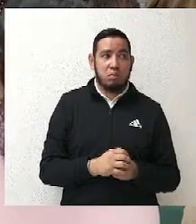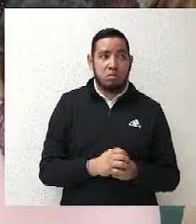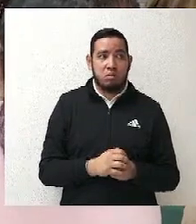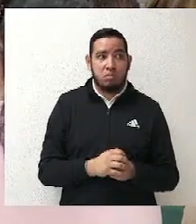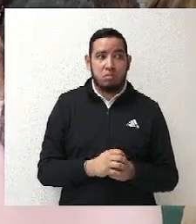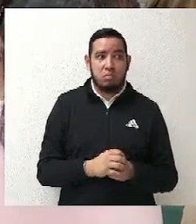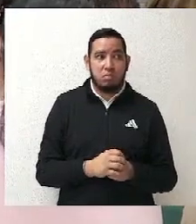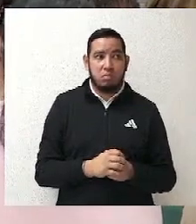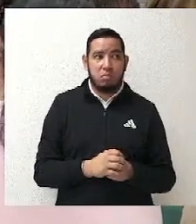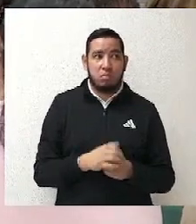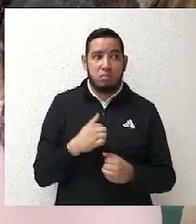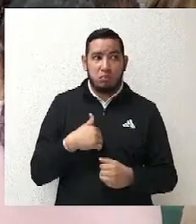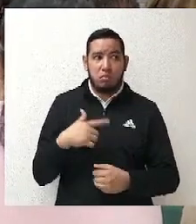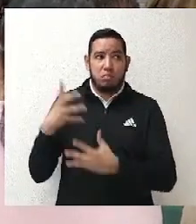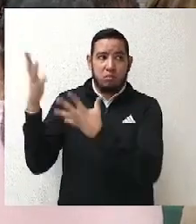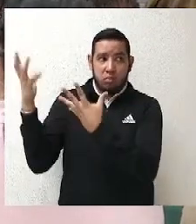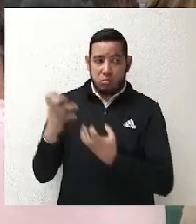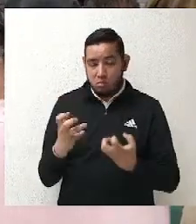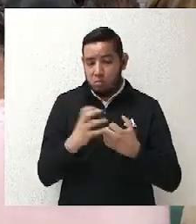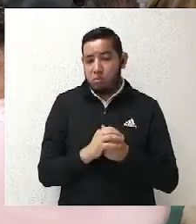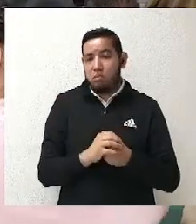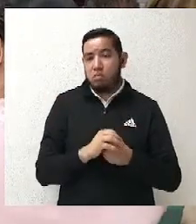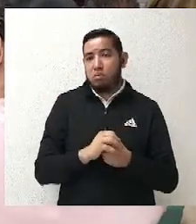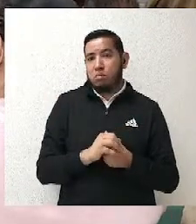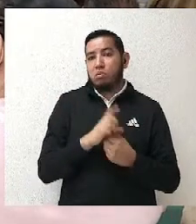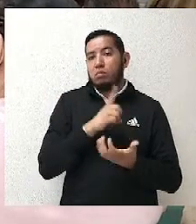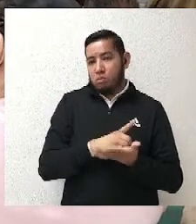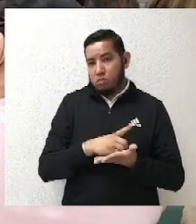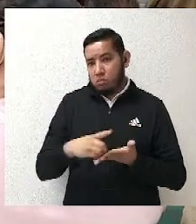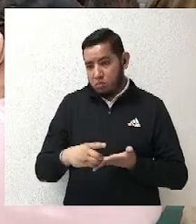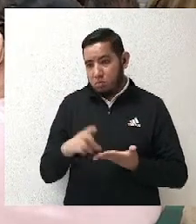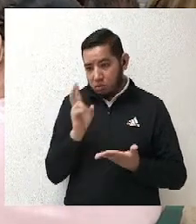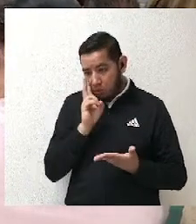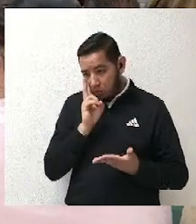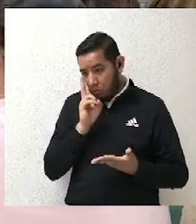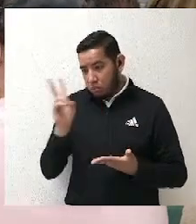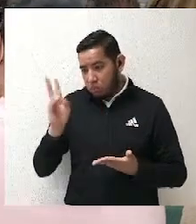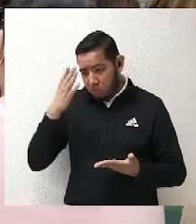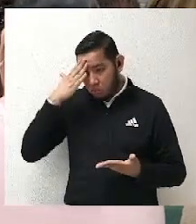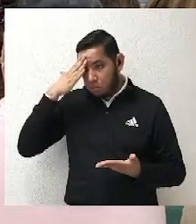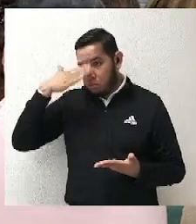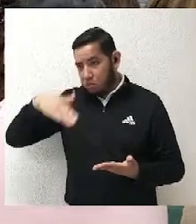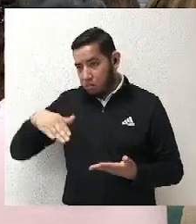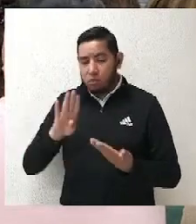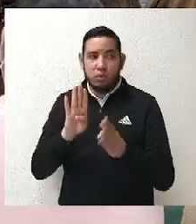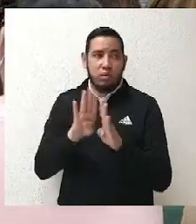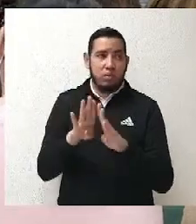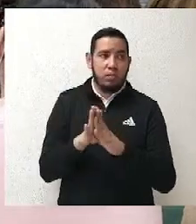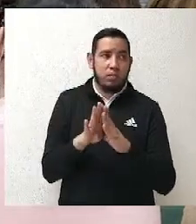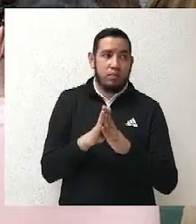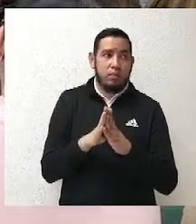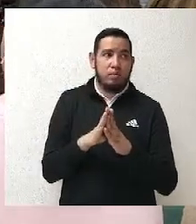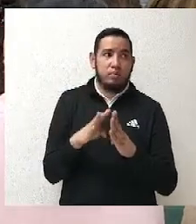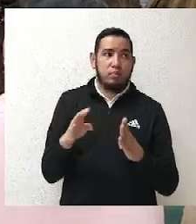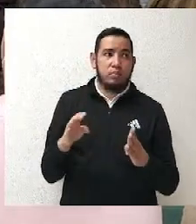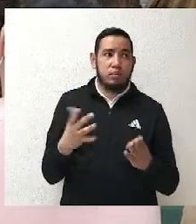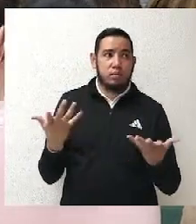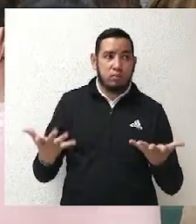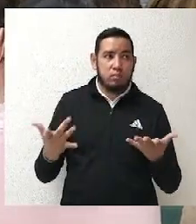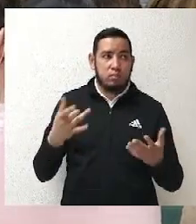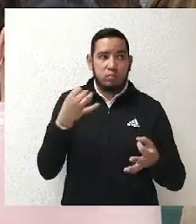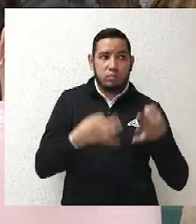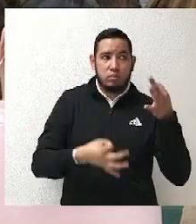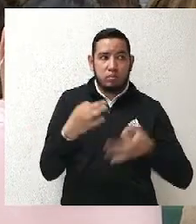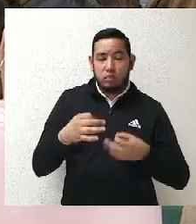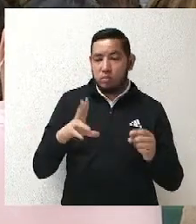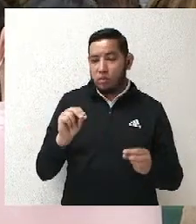y otra es que tú tengas un derecho a saber, un derecho de información a saber por qué consideró el órgano interno